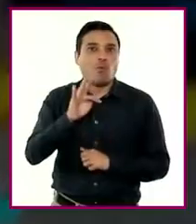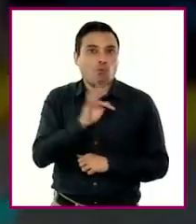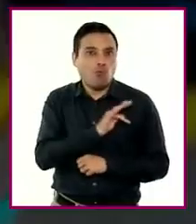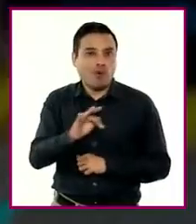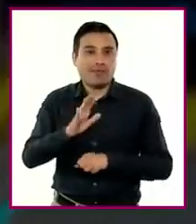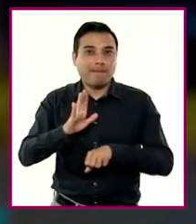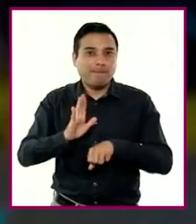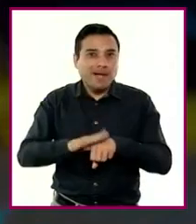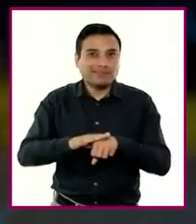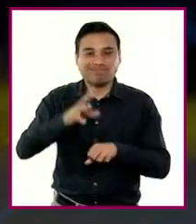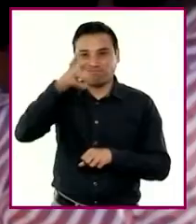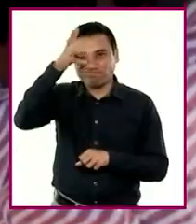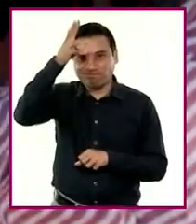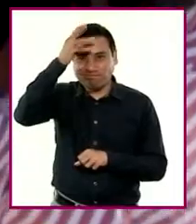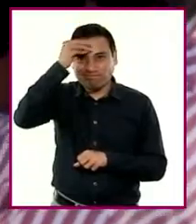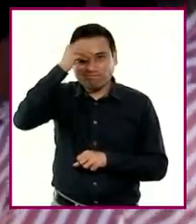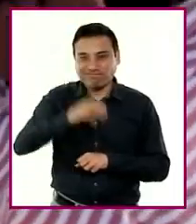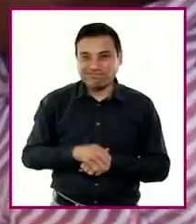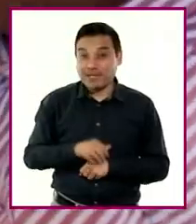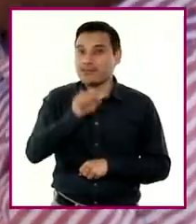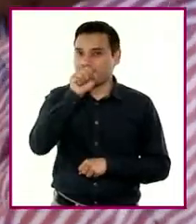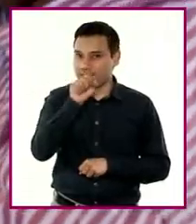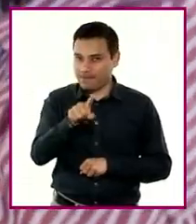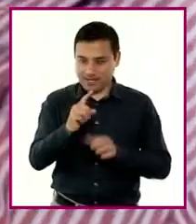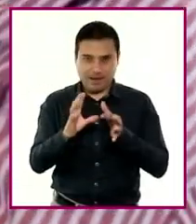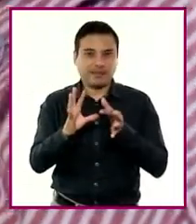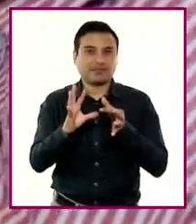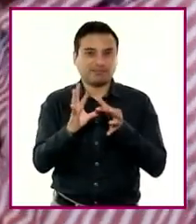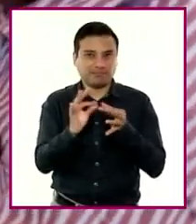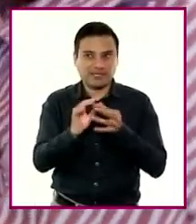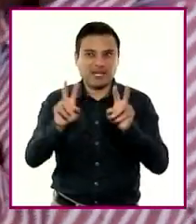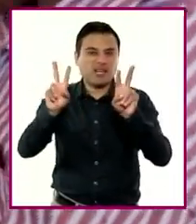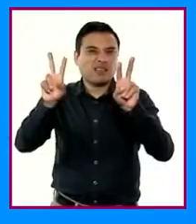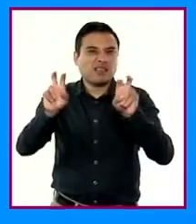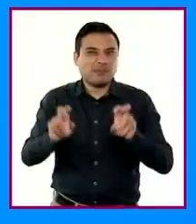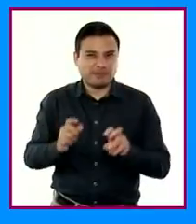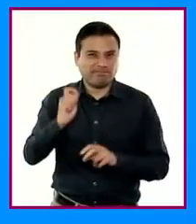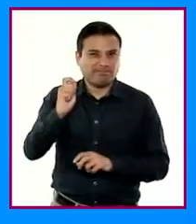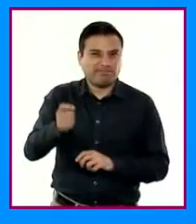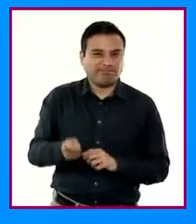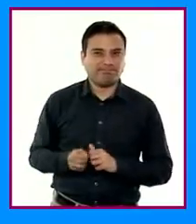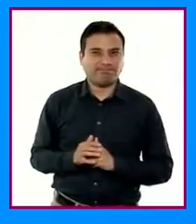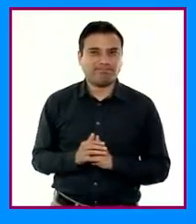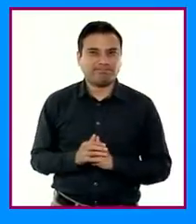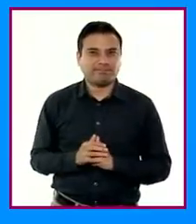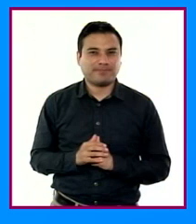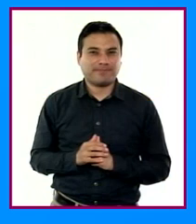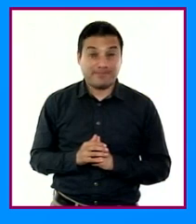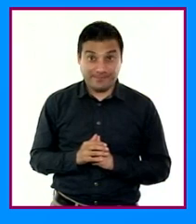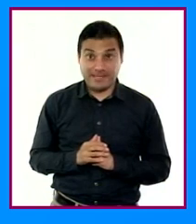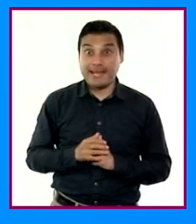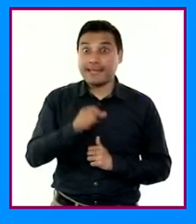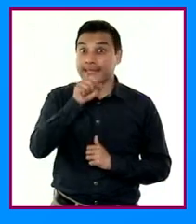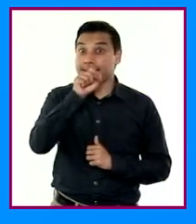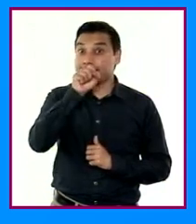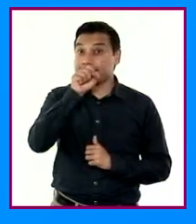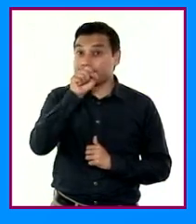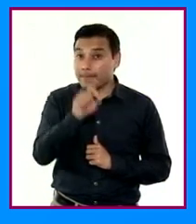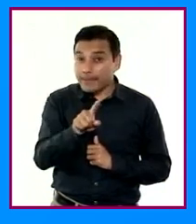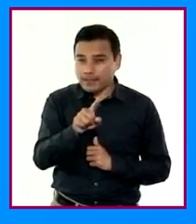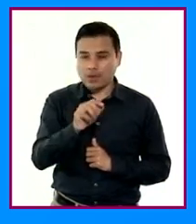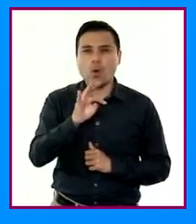y plantean explicaciones de fenómenos y procesos, a la par que desarrollan de manera más sistemática